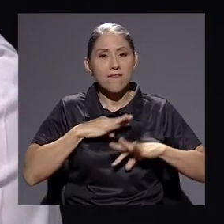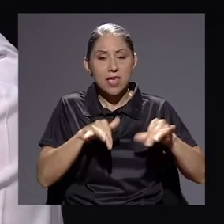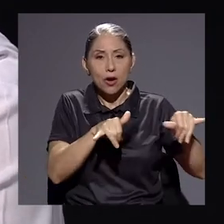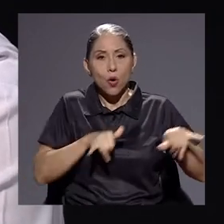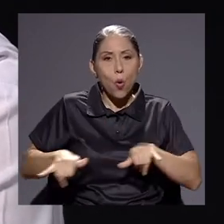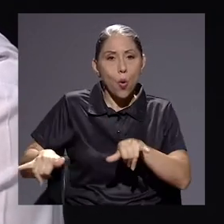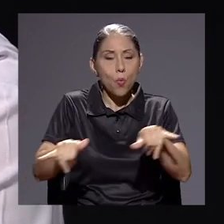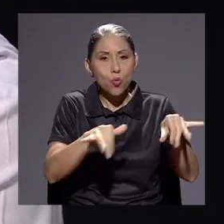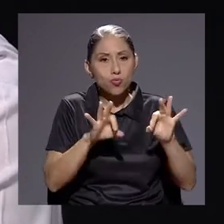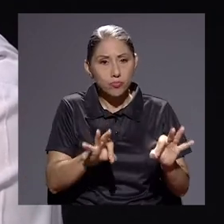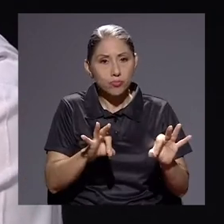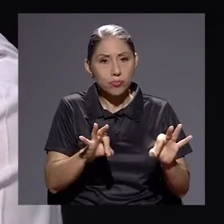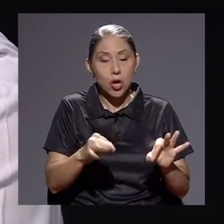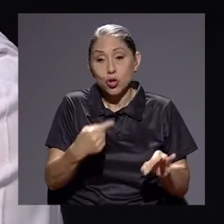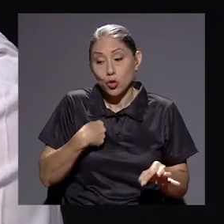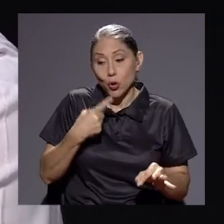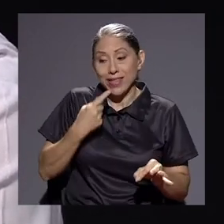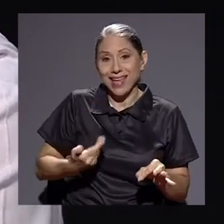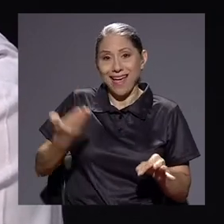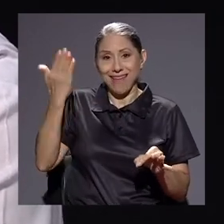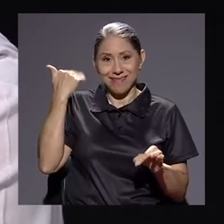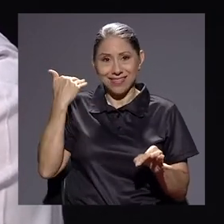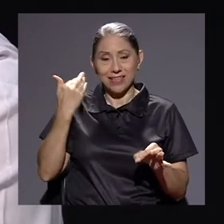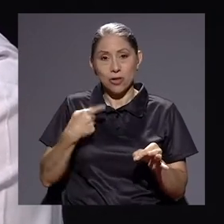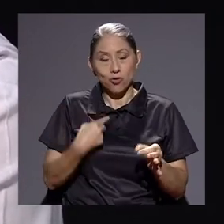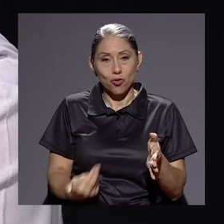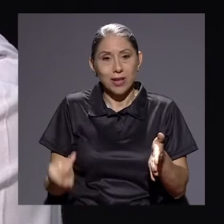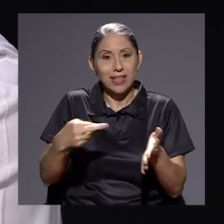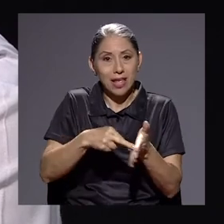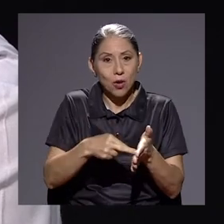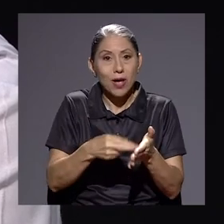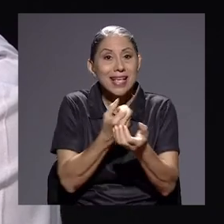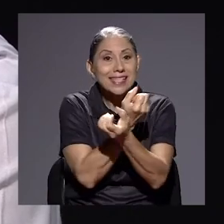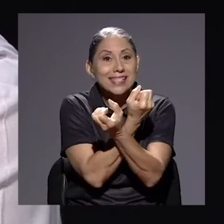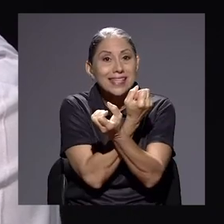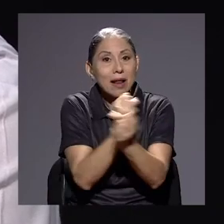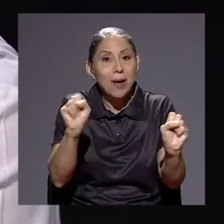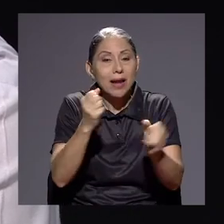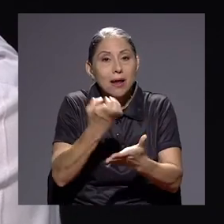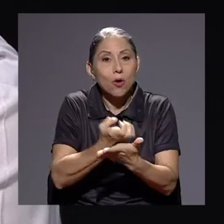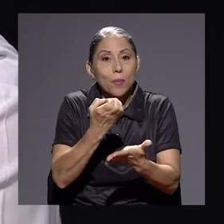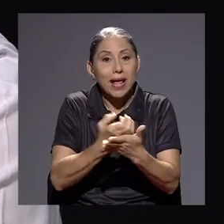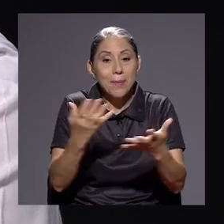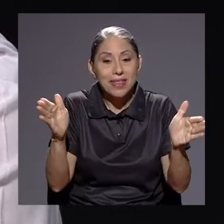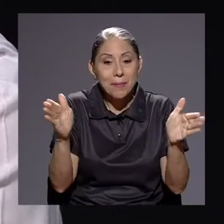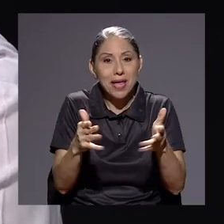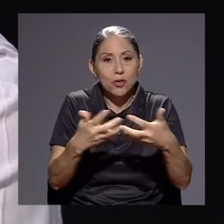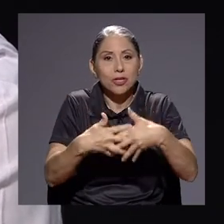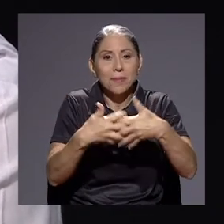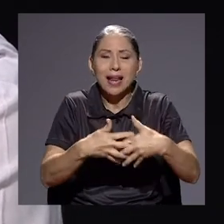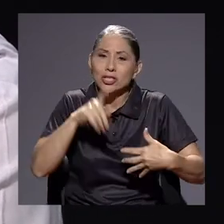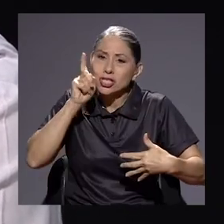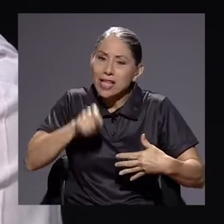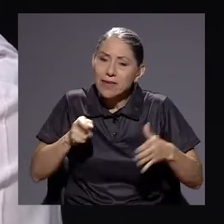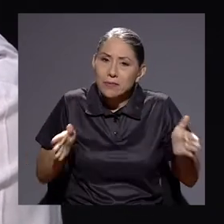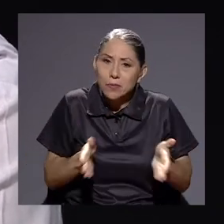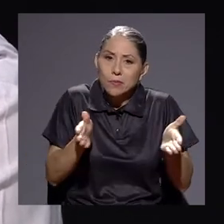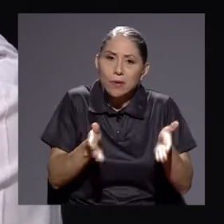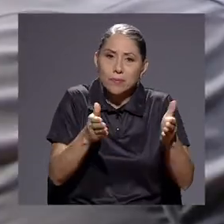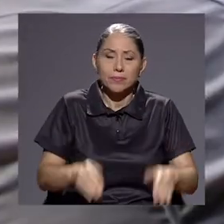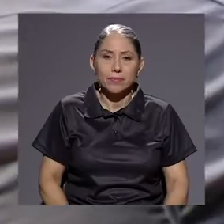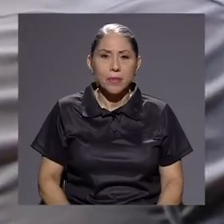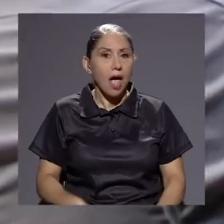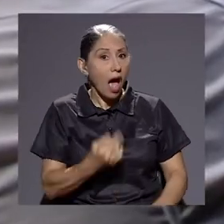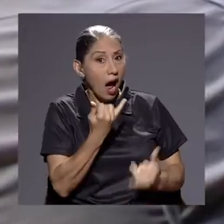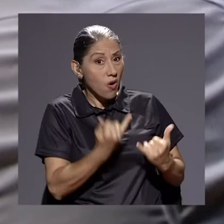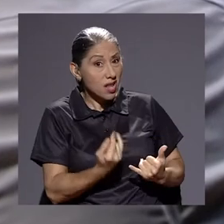ya se lo decía hace un rato, y tal vez lo reitero, los programas de desarmamiento económico de pequeños empresarios hay que fortalecerlos. Y aquí hay un llamado. No están